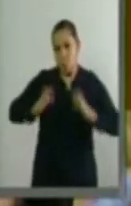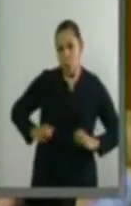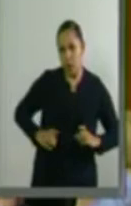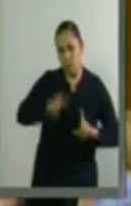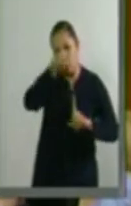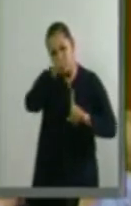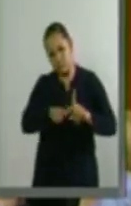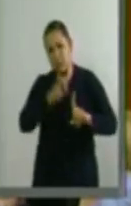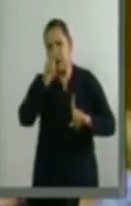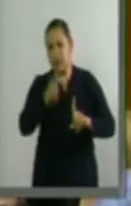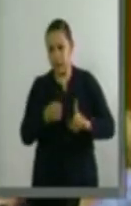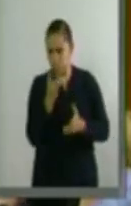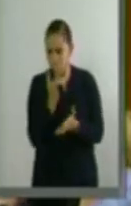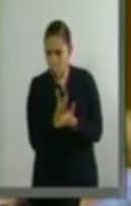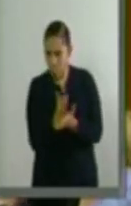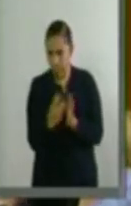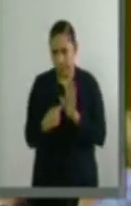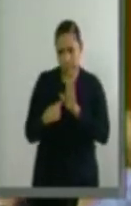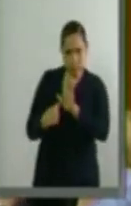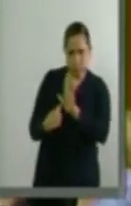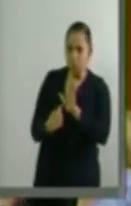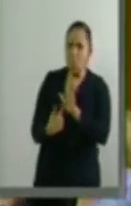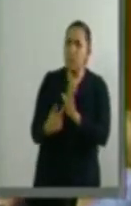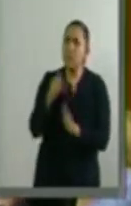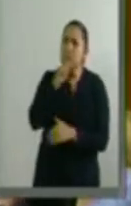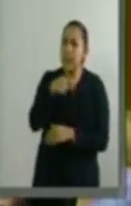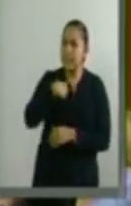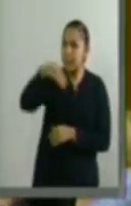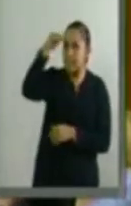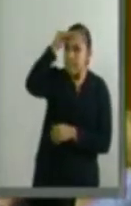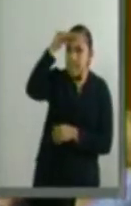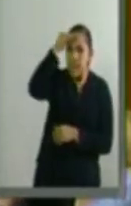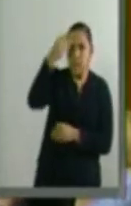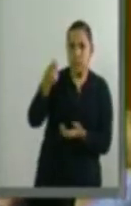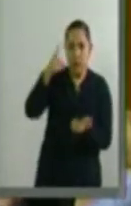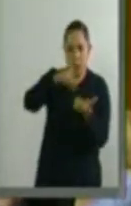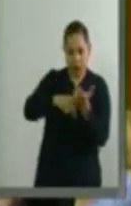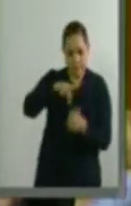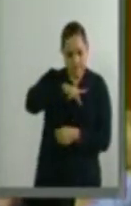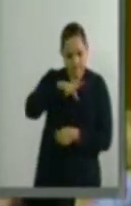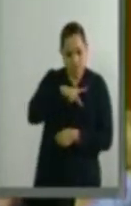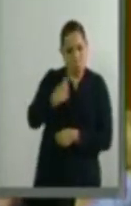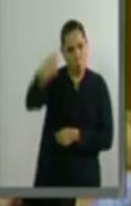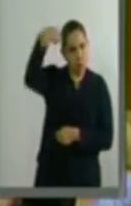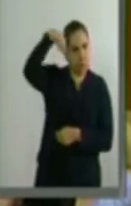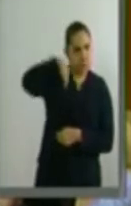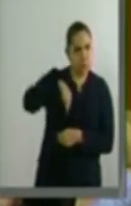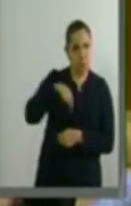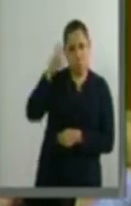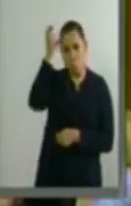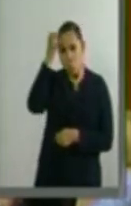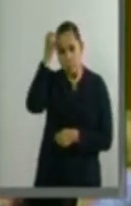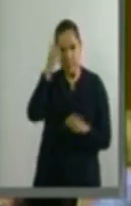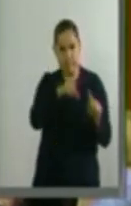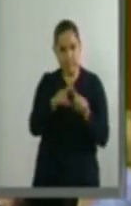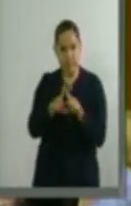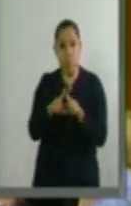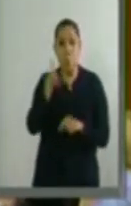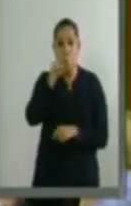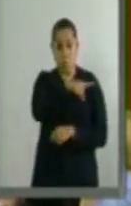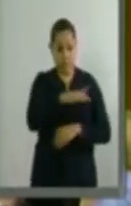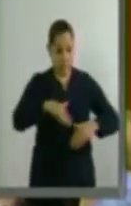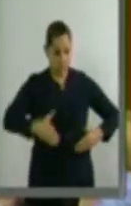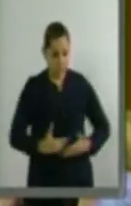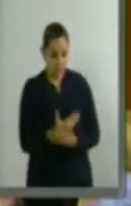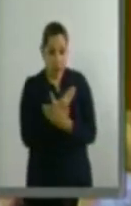sobre la pertenencia o no al sexo que legalmente le fue asignado al nacer. En este orden de